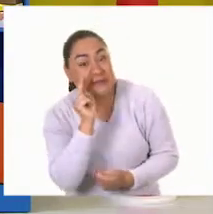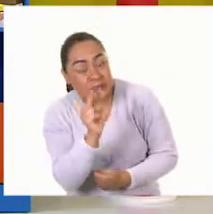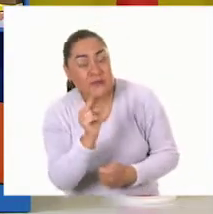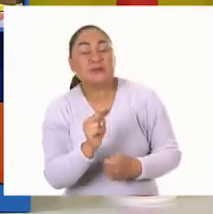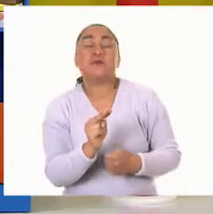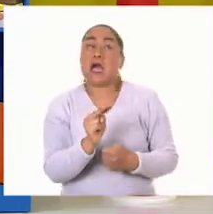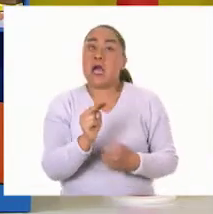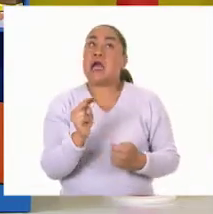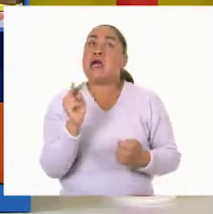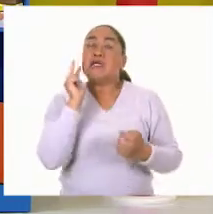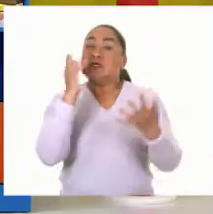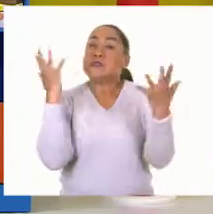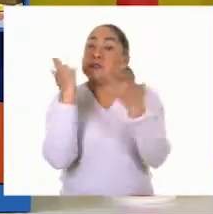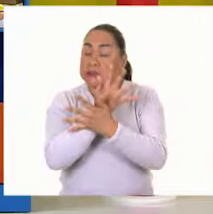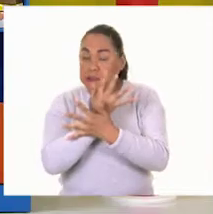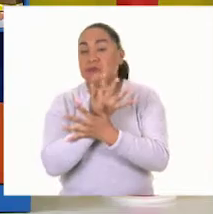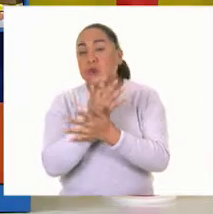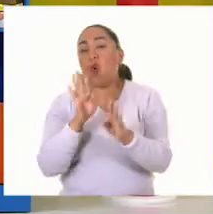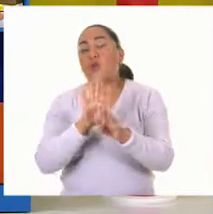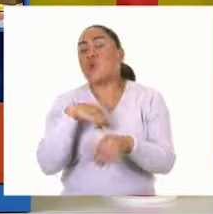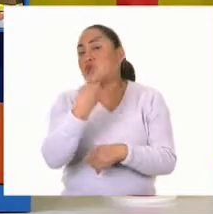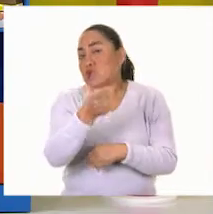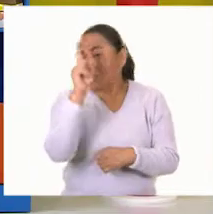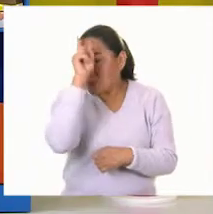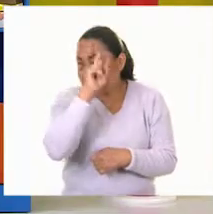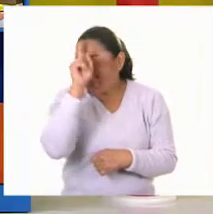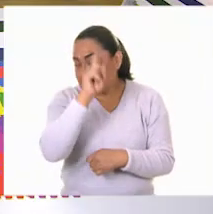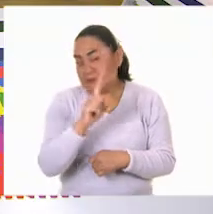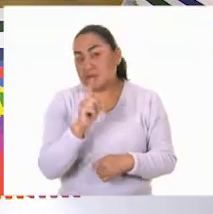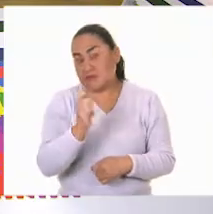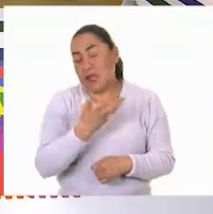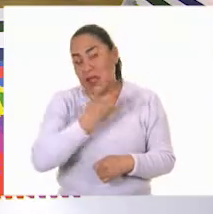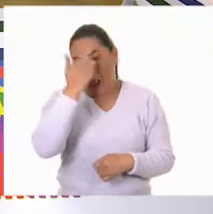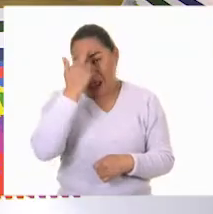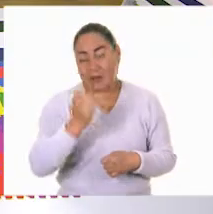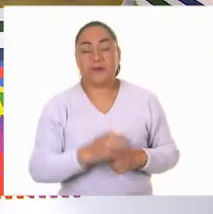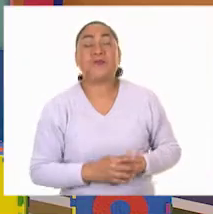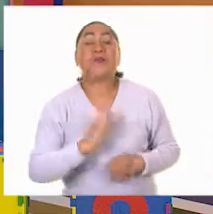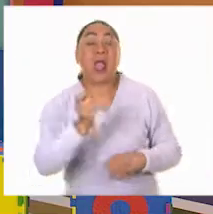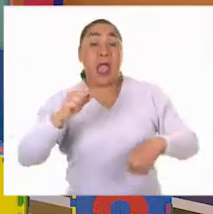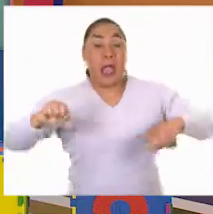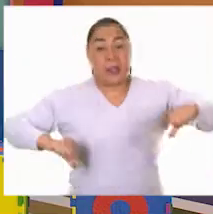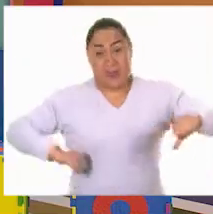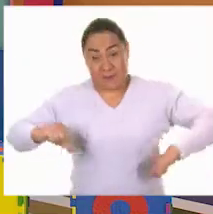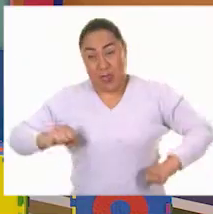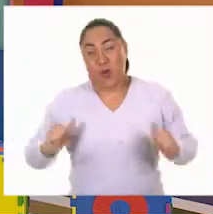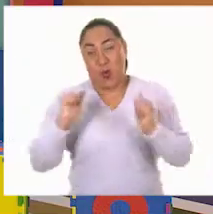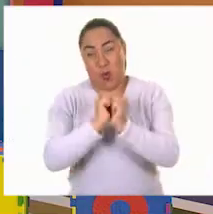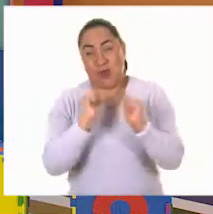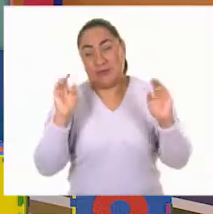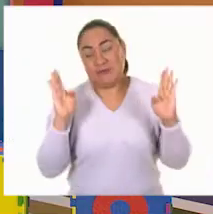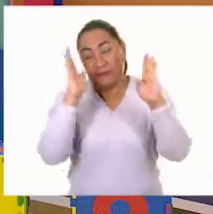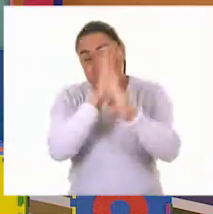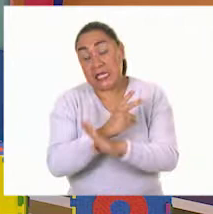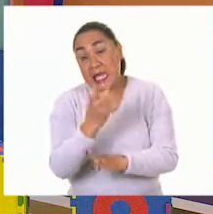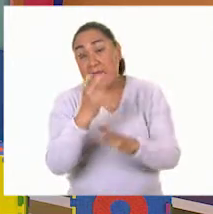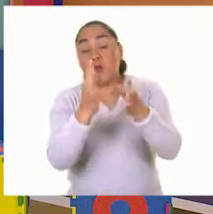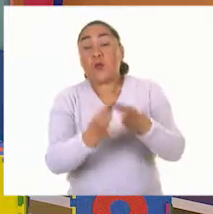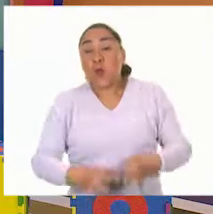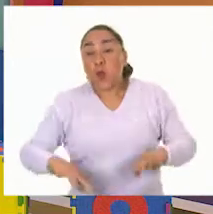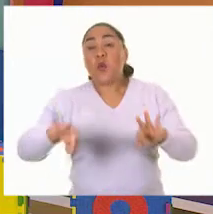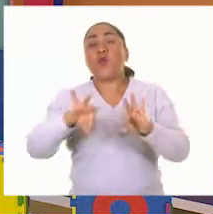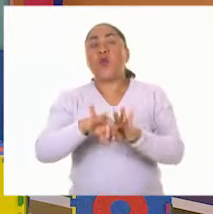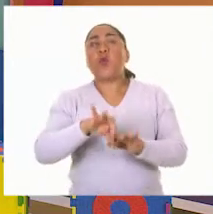acaten esta buena recomendación que les estás dando. Las actividades recreativas son importantes porque nos